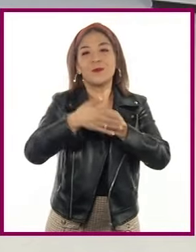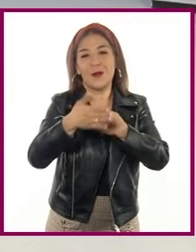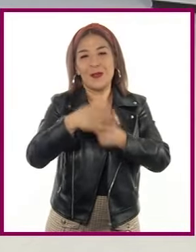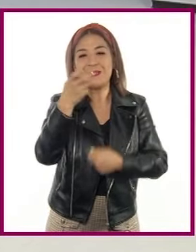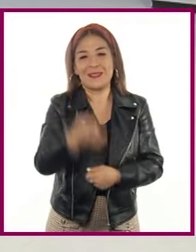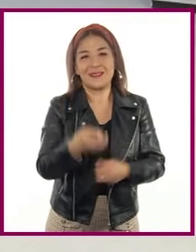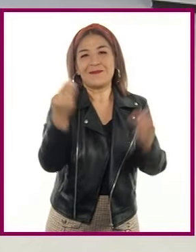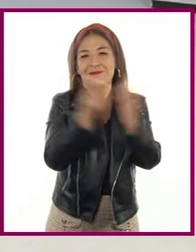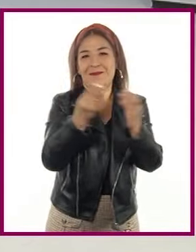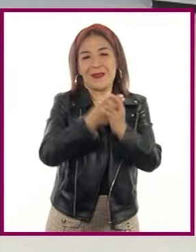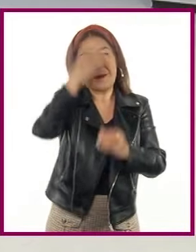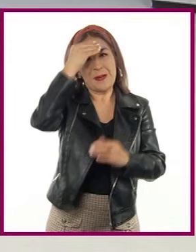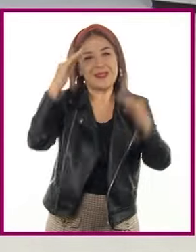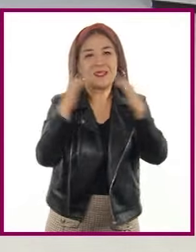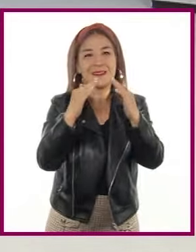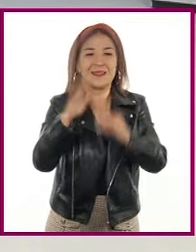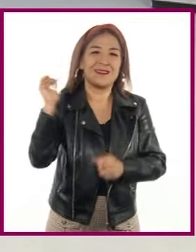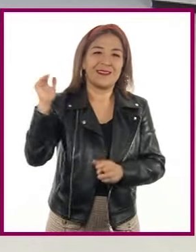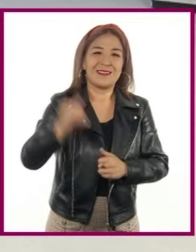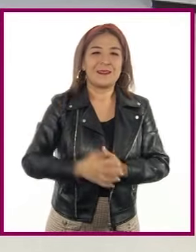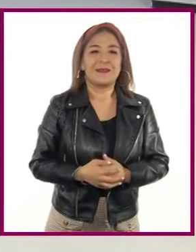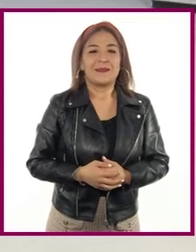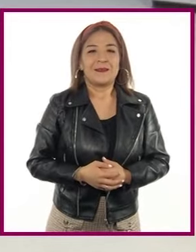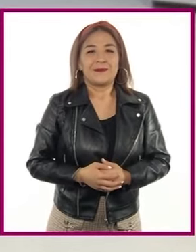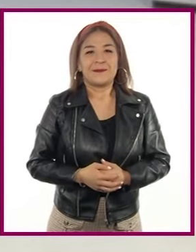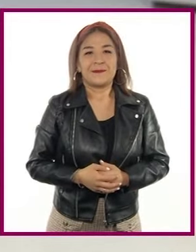en Casa! ¡Hasta la próxima!